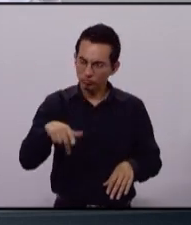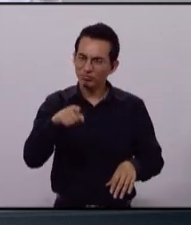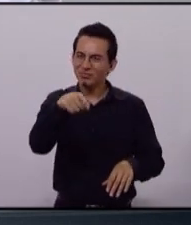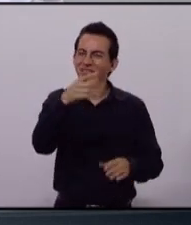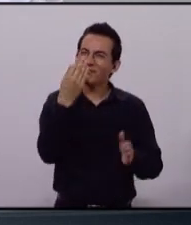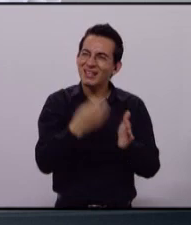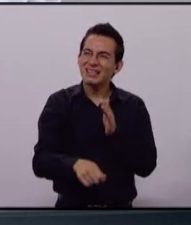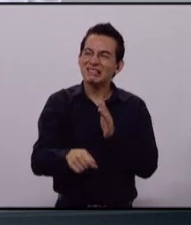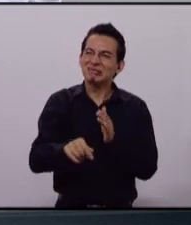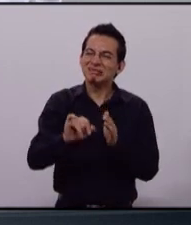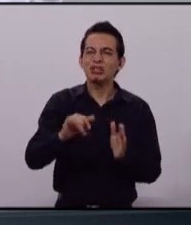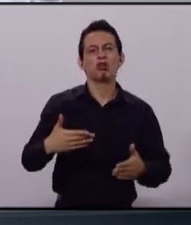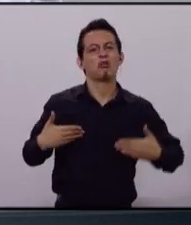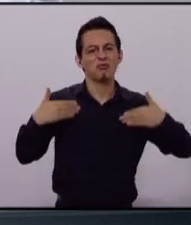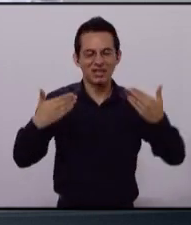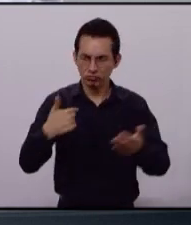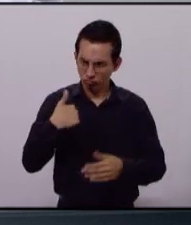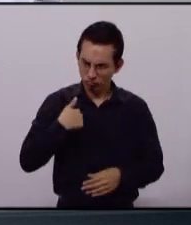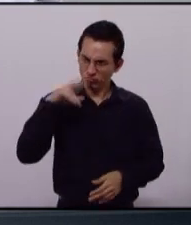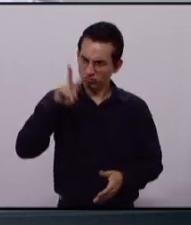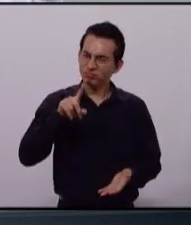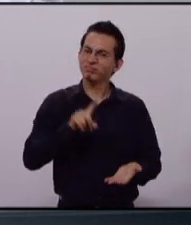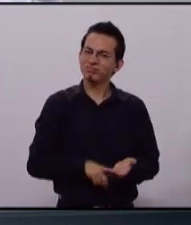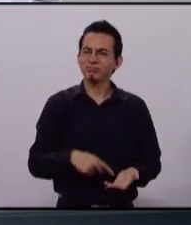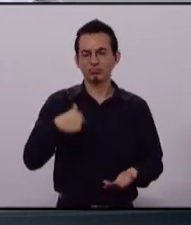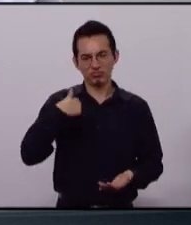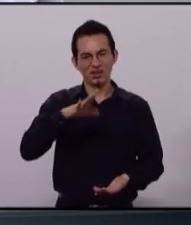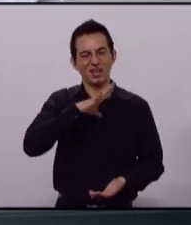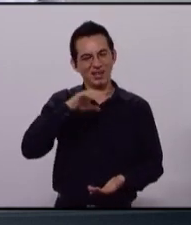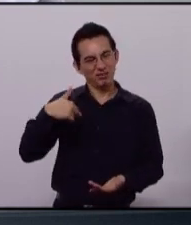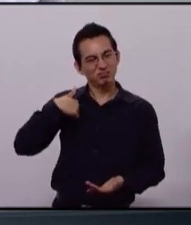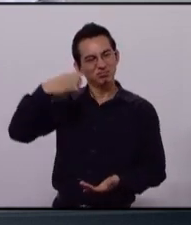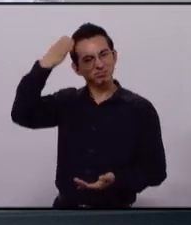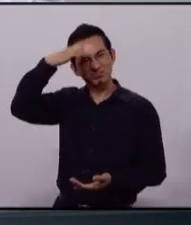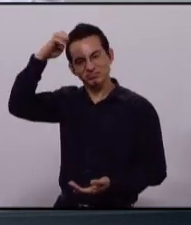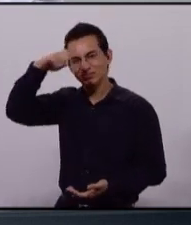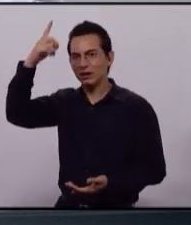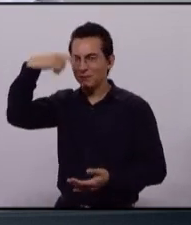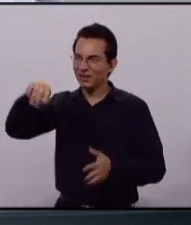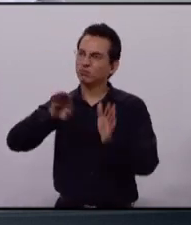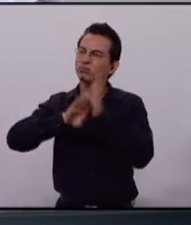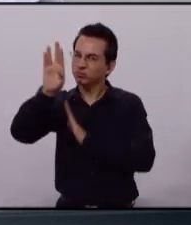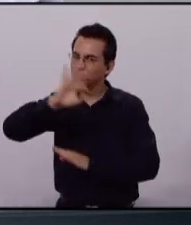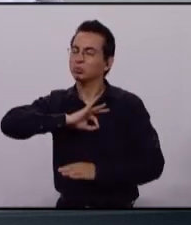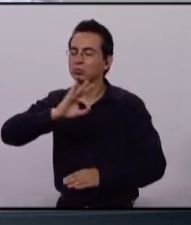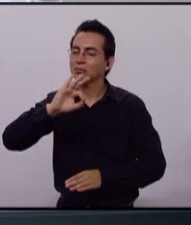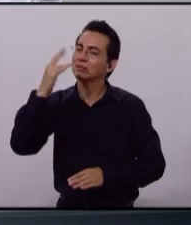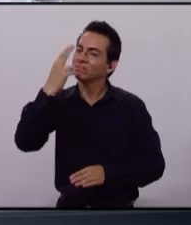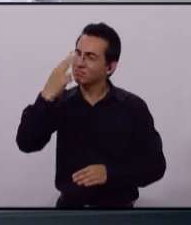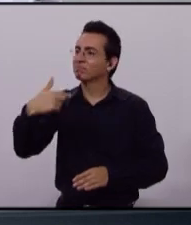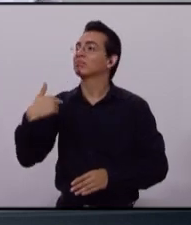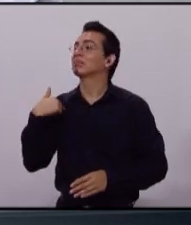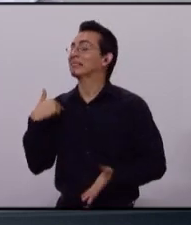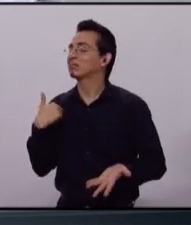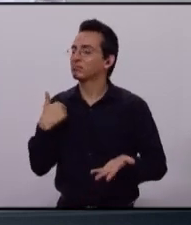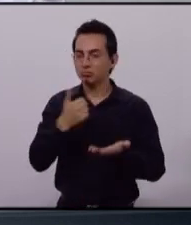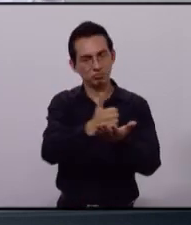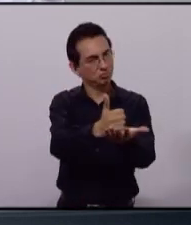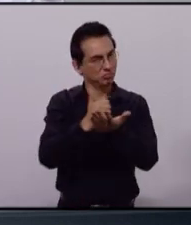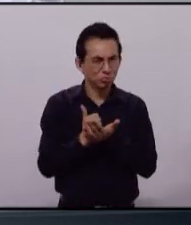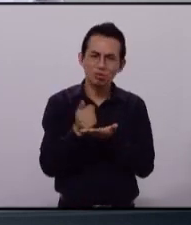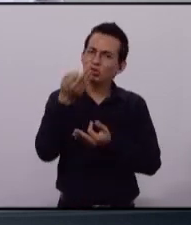confianza, cuento con la capacidad para sacar adelante a mi municipio, pero yo solo no puedo, necesito de todos ustedes.